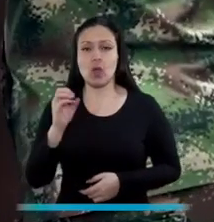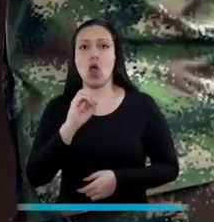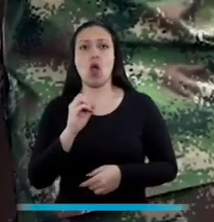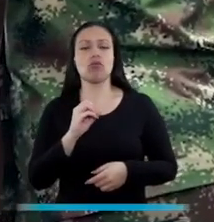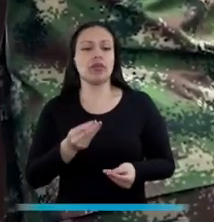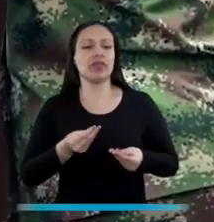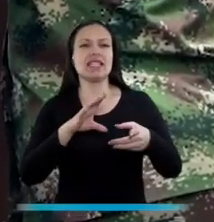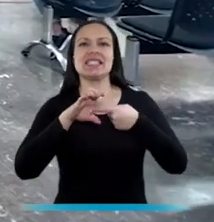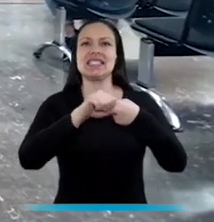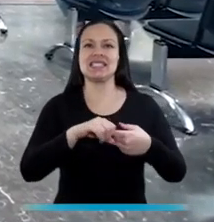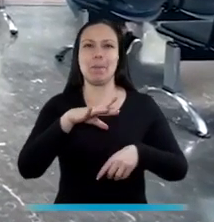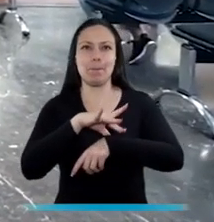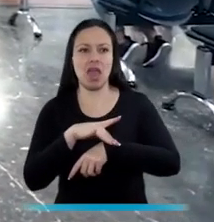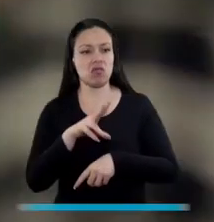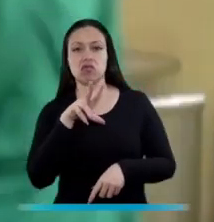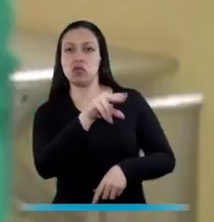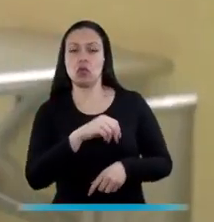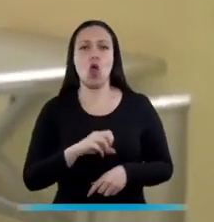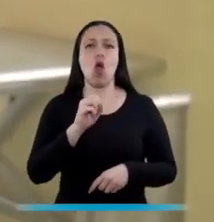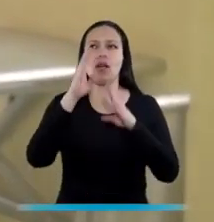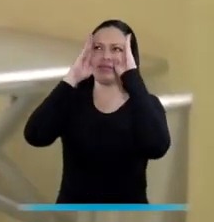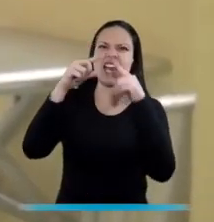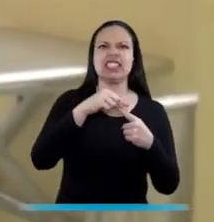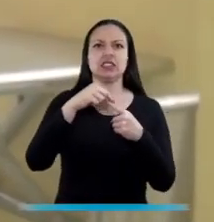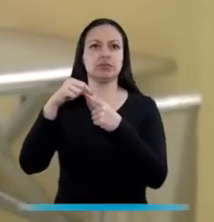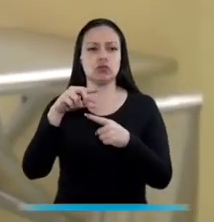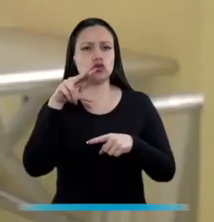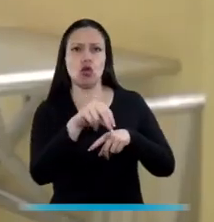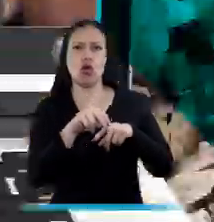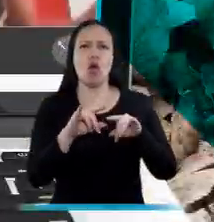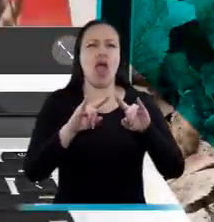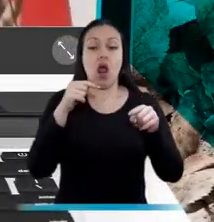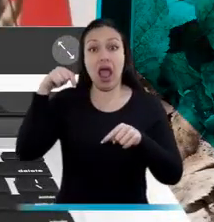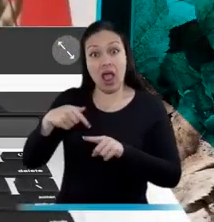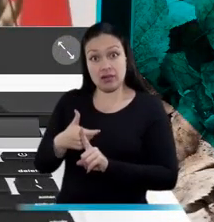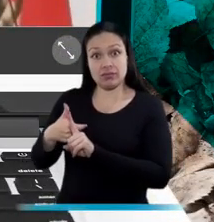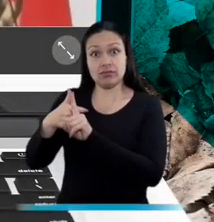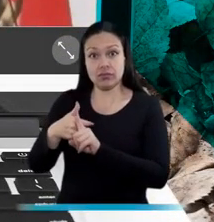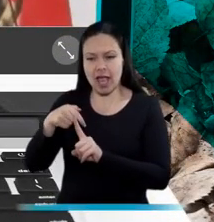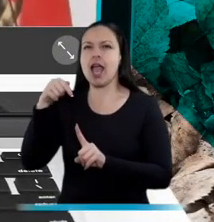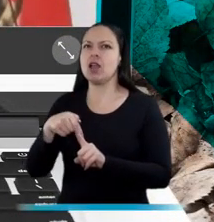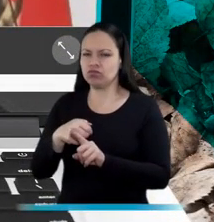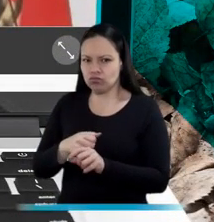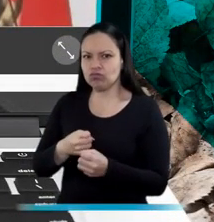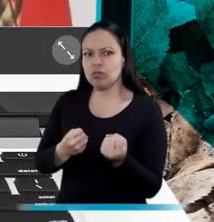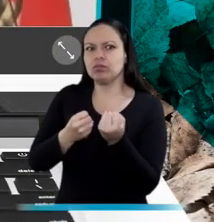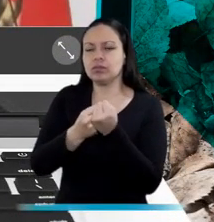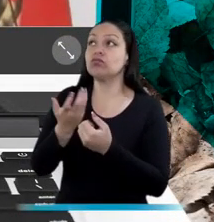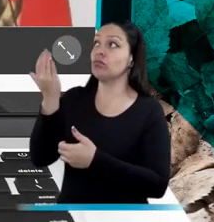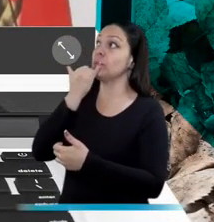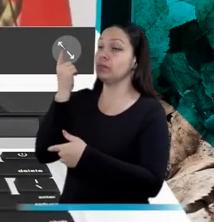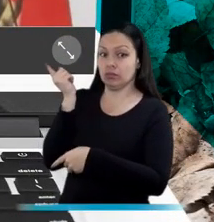están negando el acceso a consultas médicas, a la programación de citas médicas, al acceso a un especialista, la Procuraduría